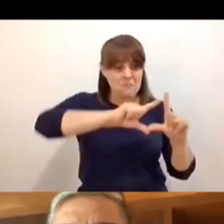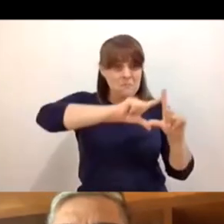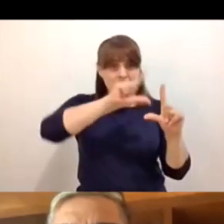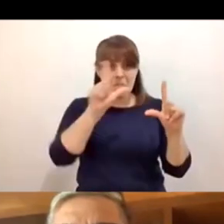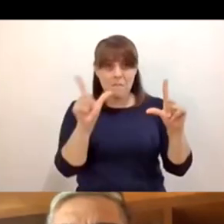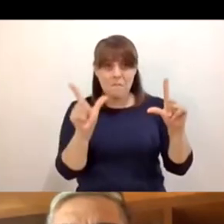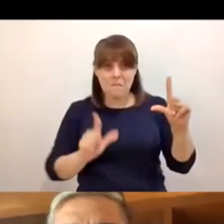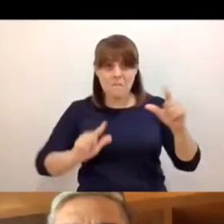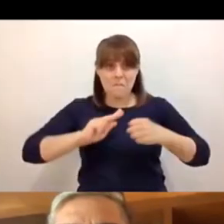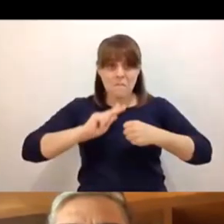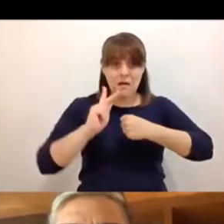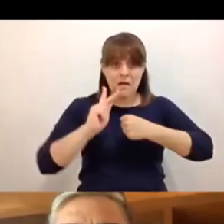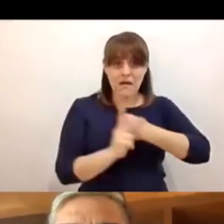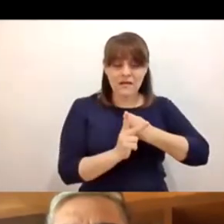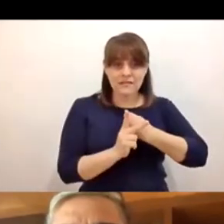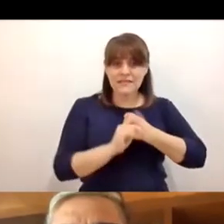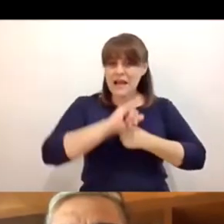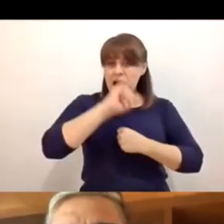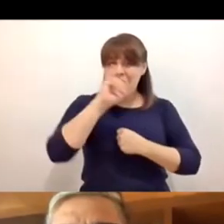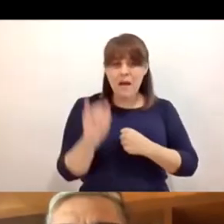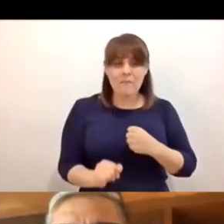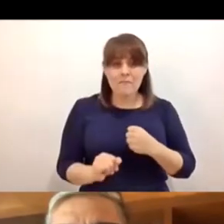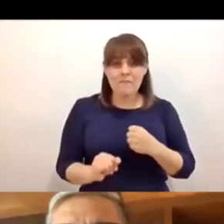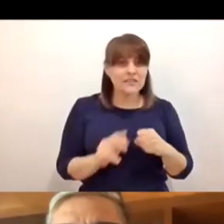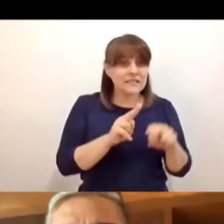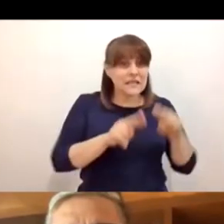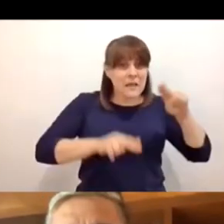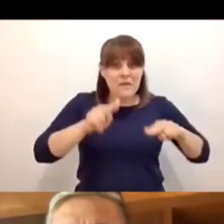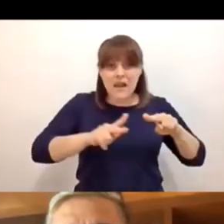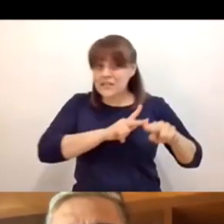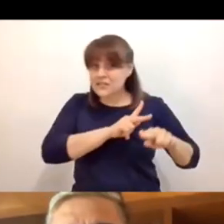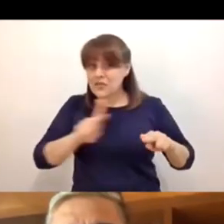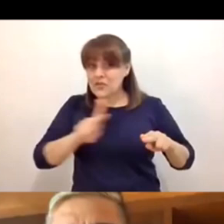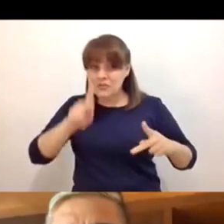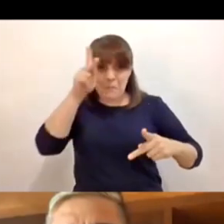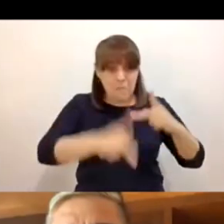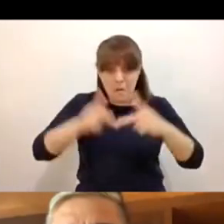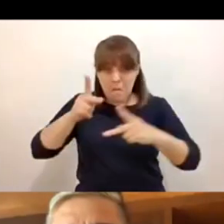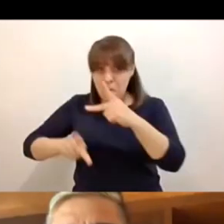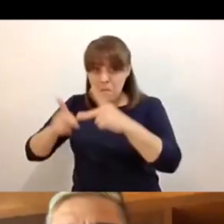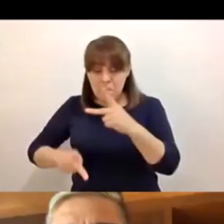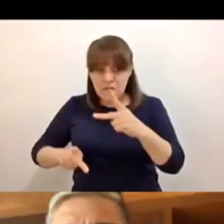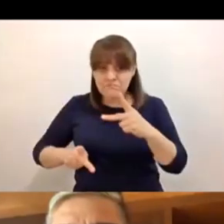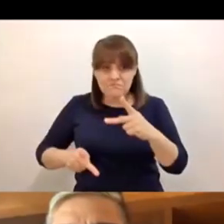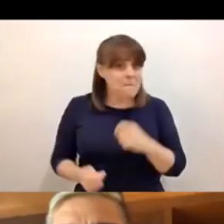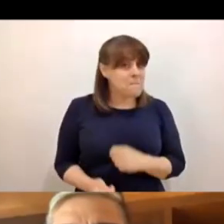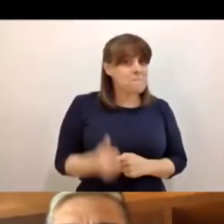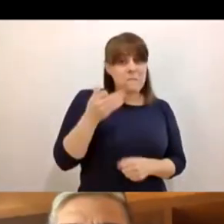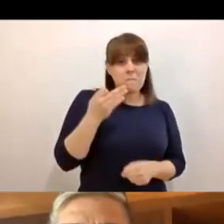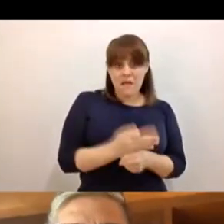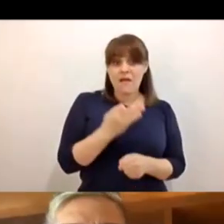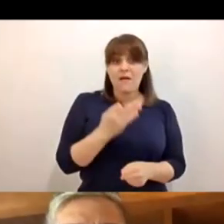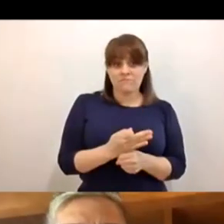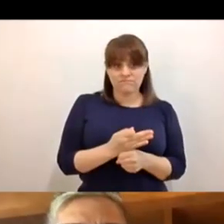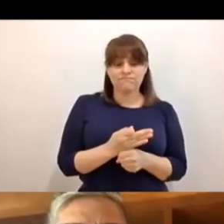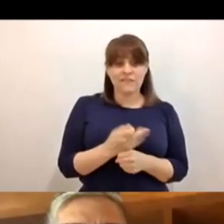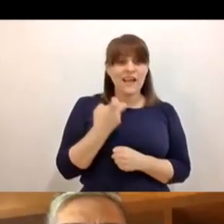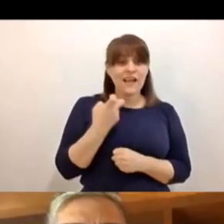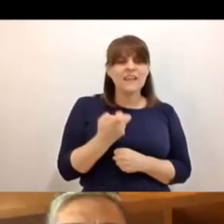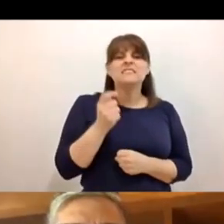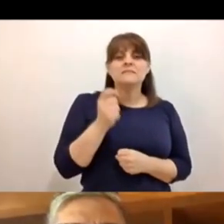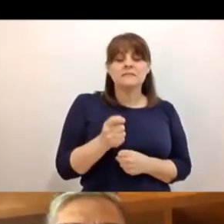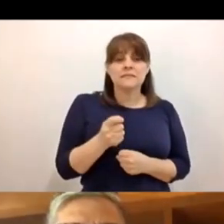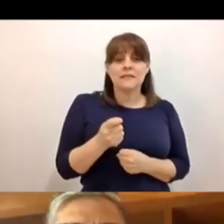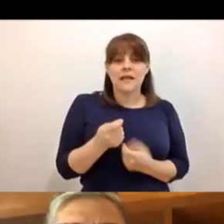en todo el país, y en todos los niveles. Esto nos marca, realmente, un evento